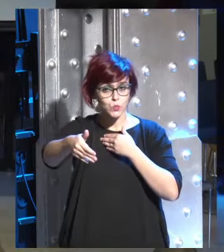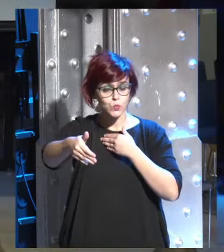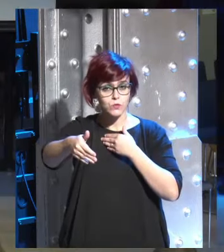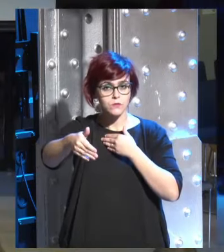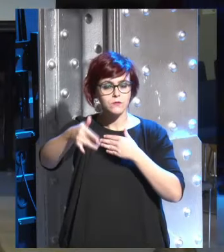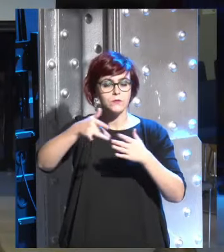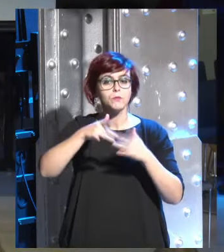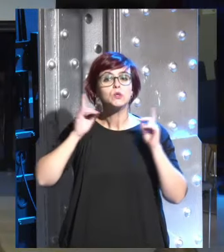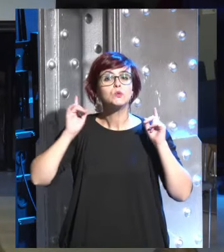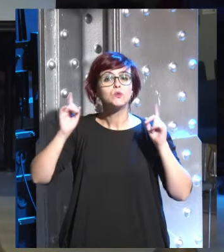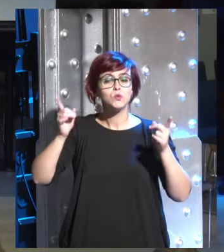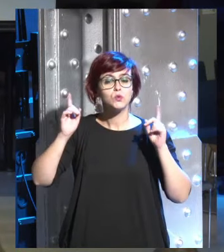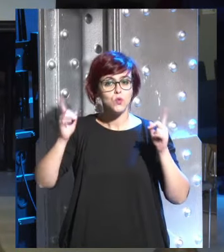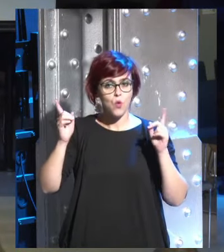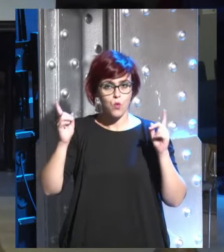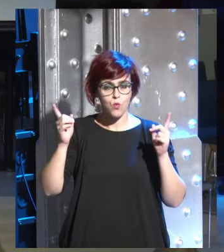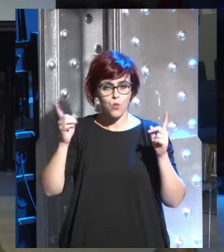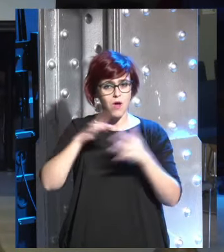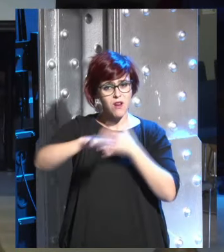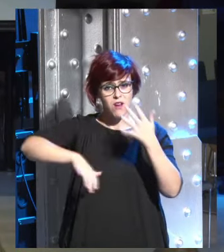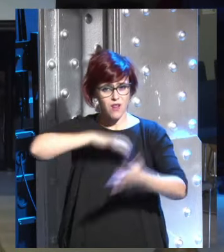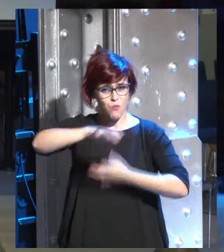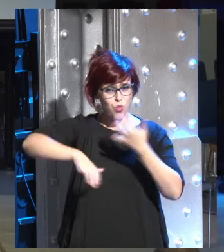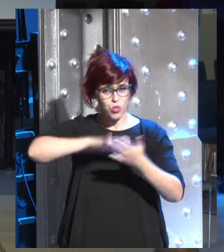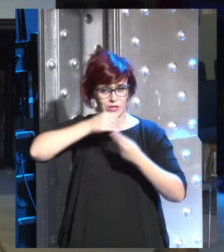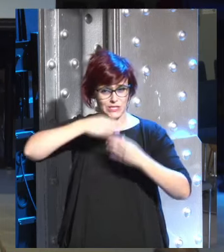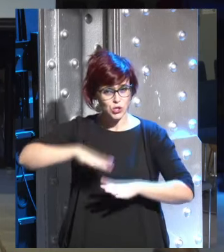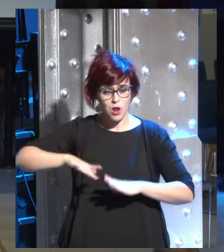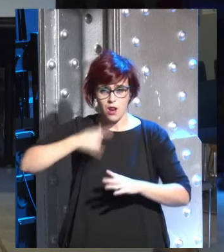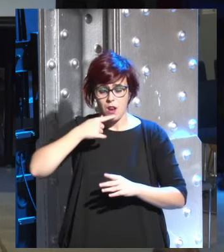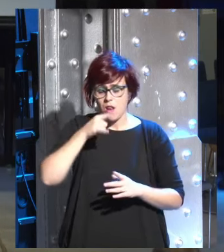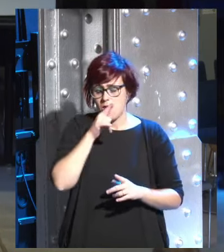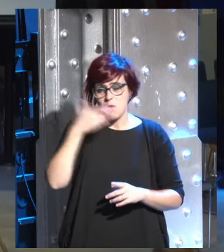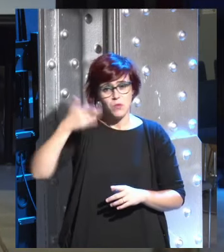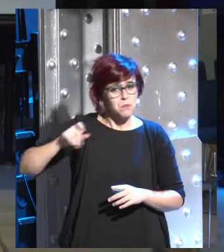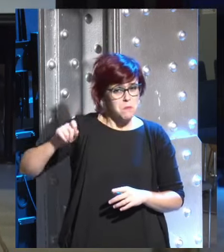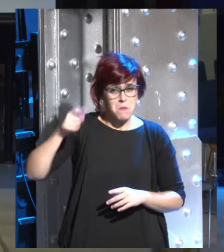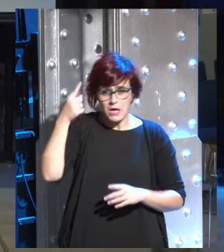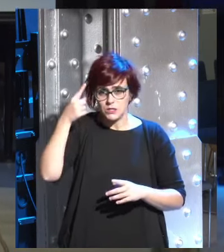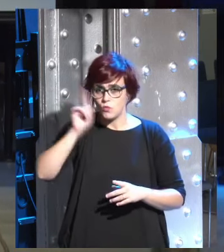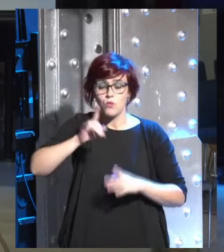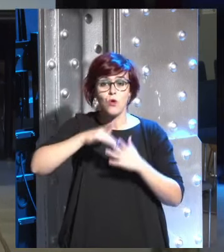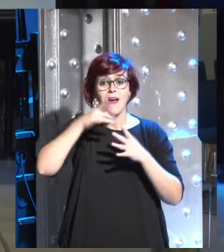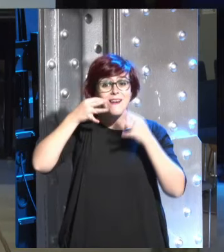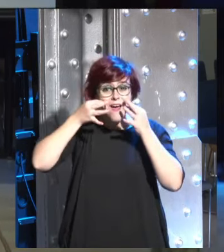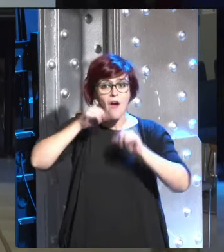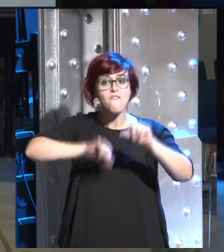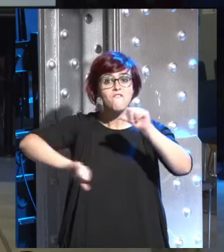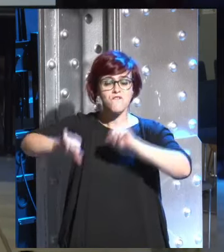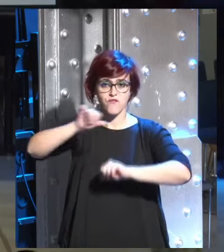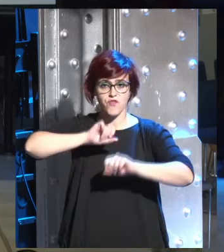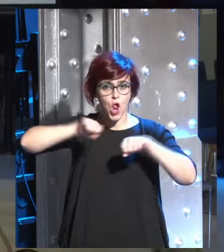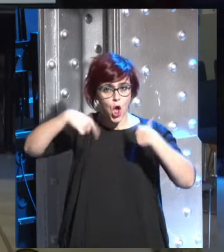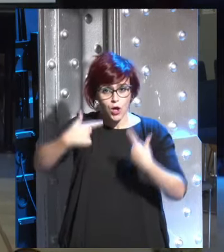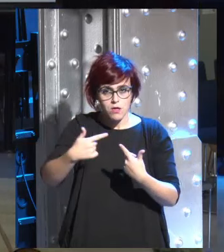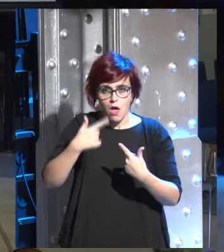no será sólo la mayor revolución de la historia será también la mayor revolución en la biología desde el